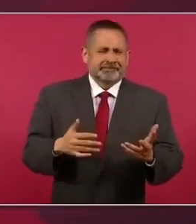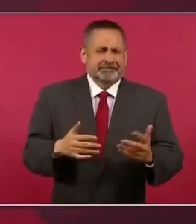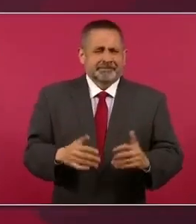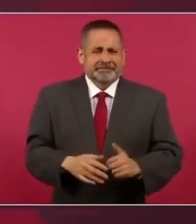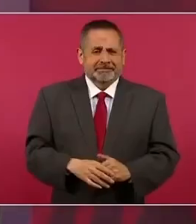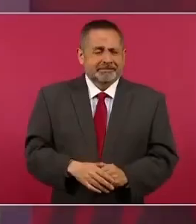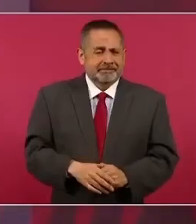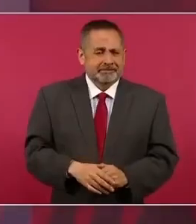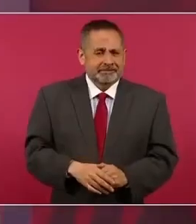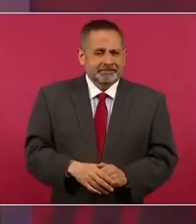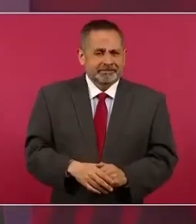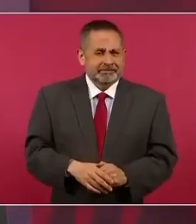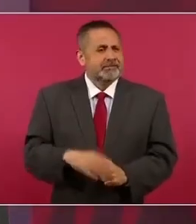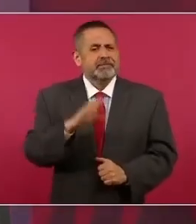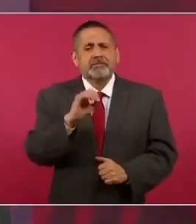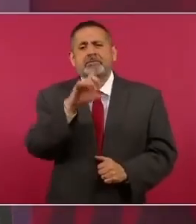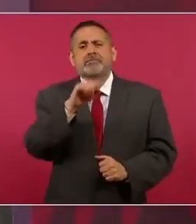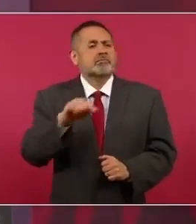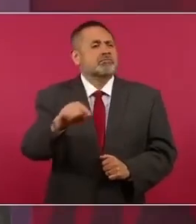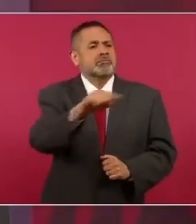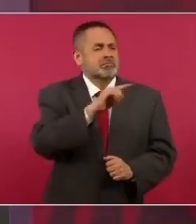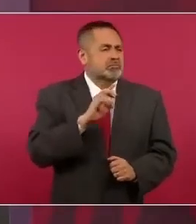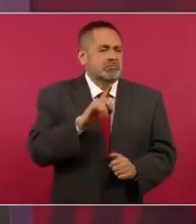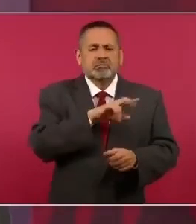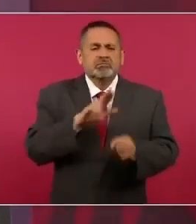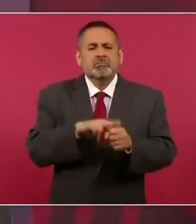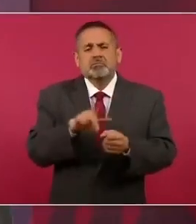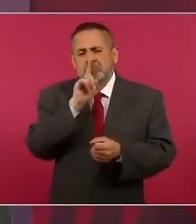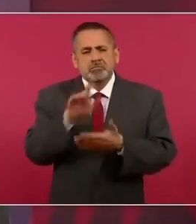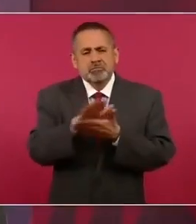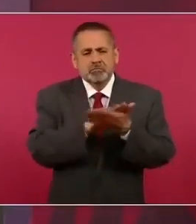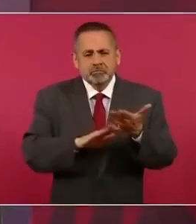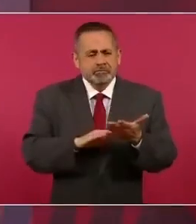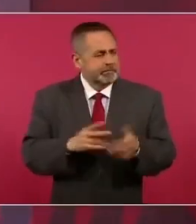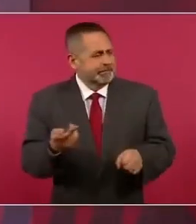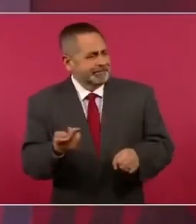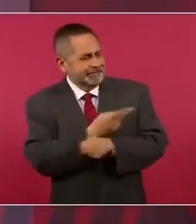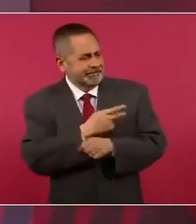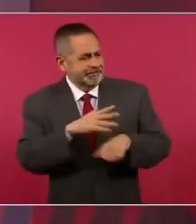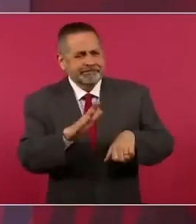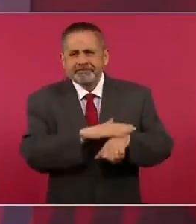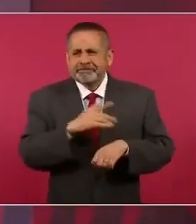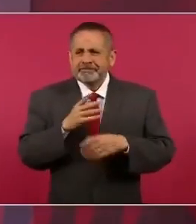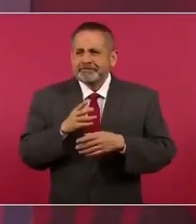las colonias populares qué pasó cómo